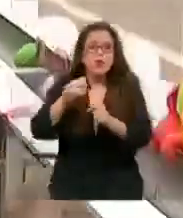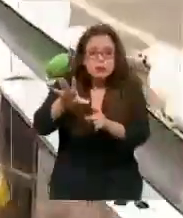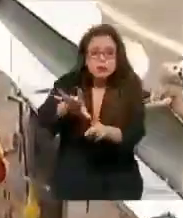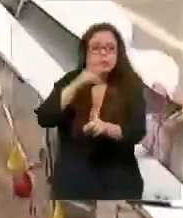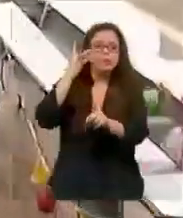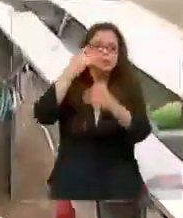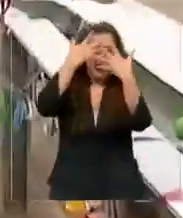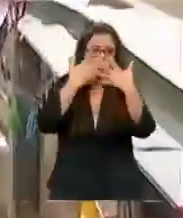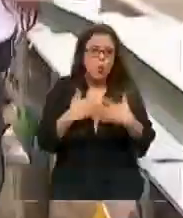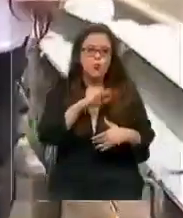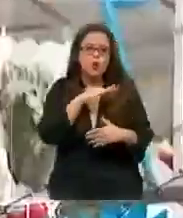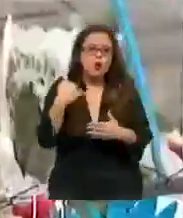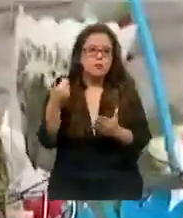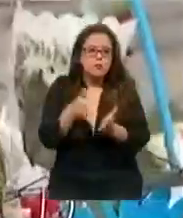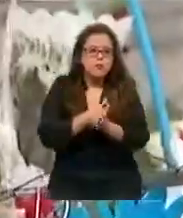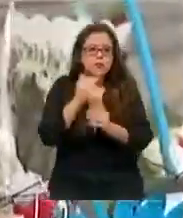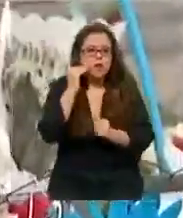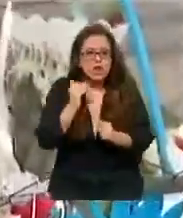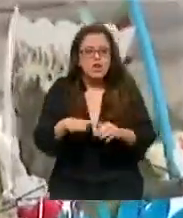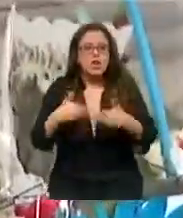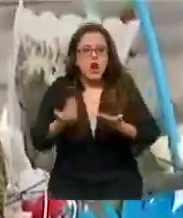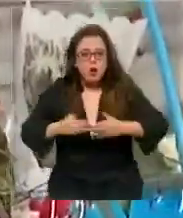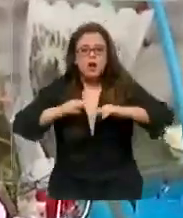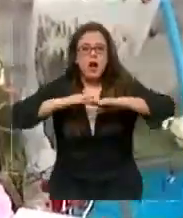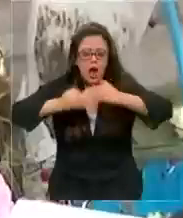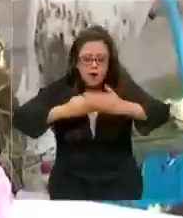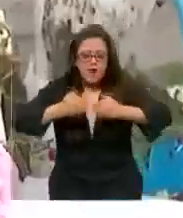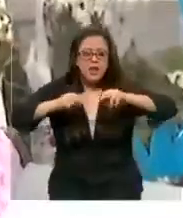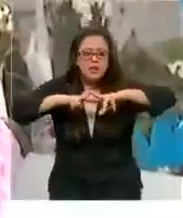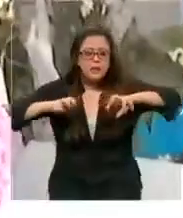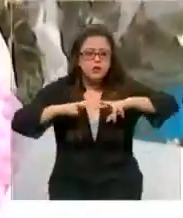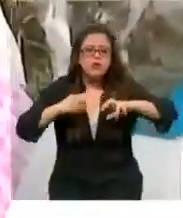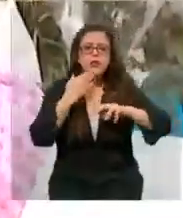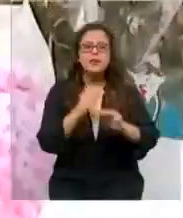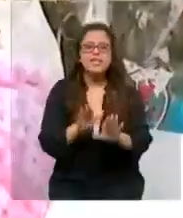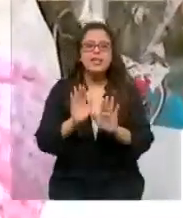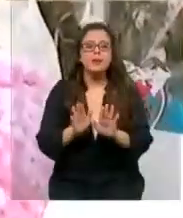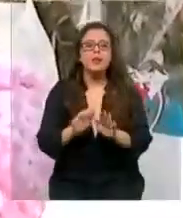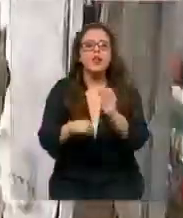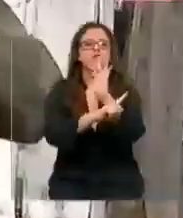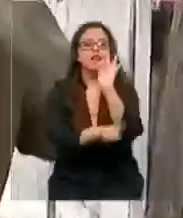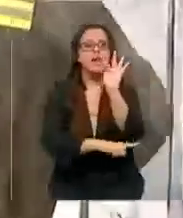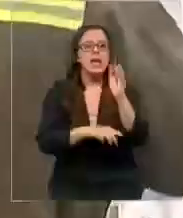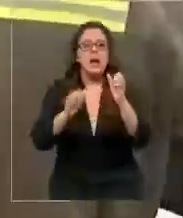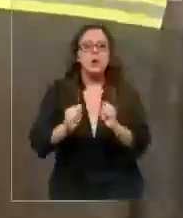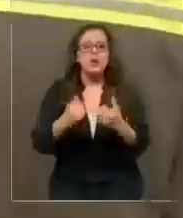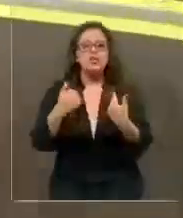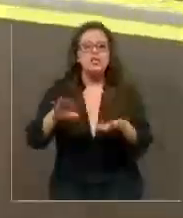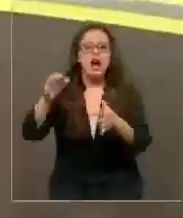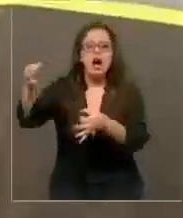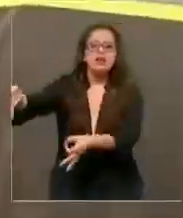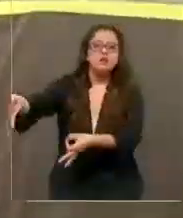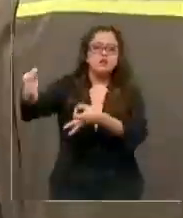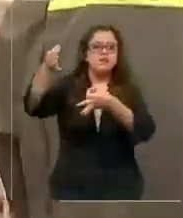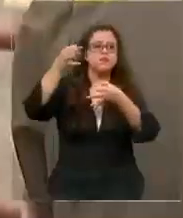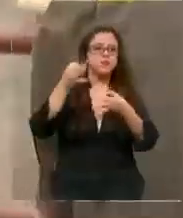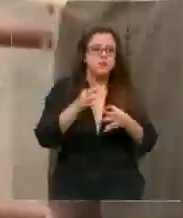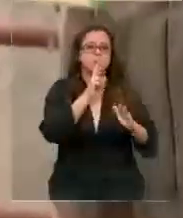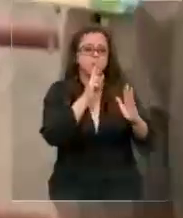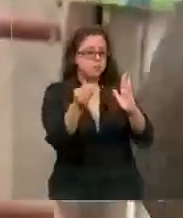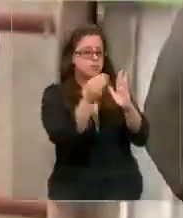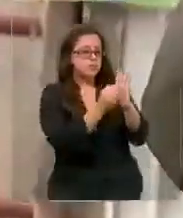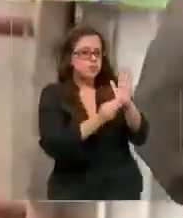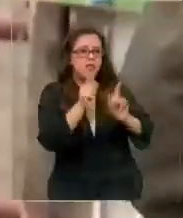sin vida. Avanza esta investigación. Se está a la espera también ya de que la Fiscalía pueda tener en su poder, en sus manos, los